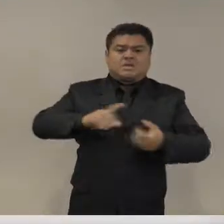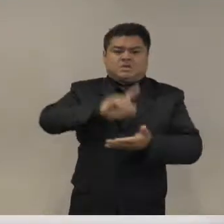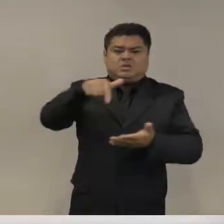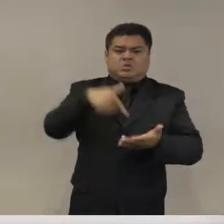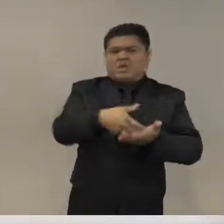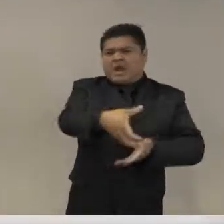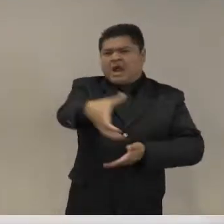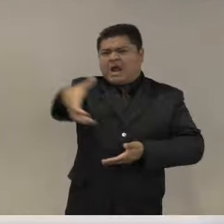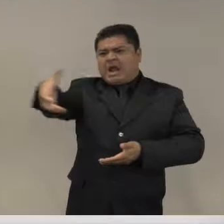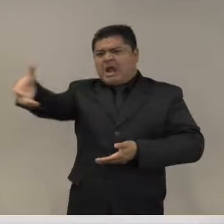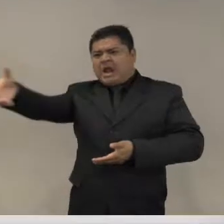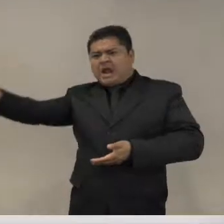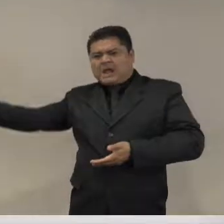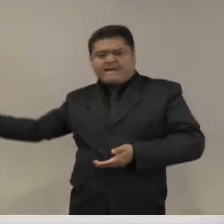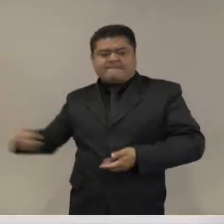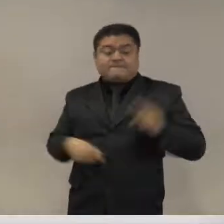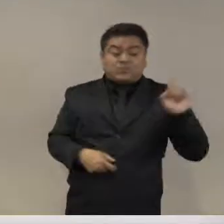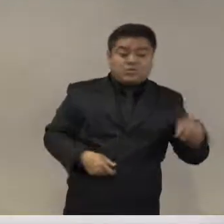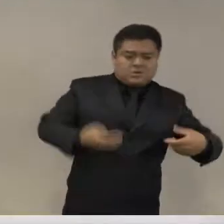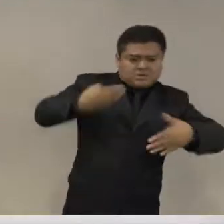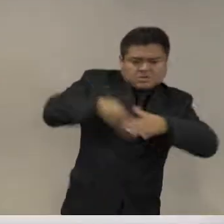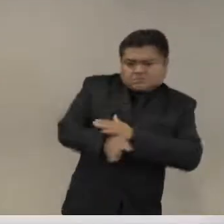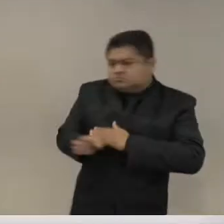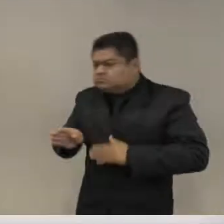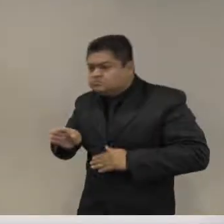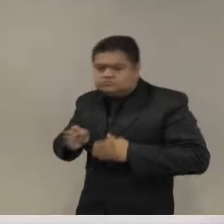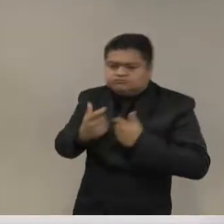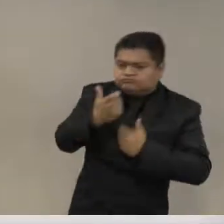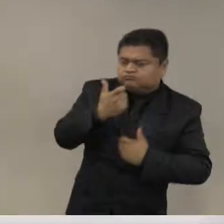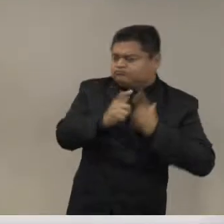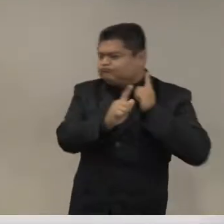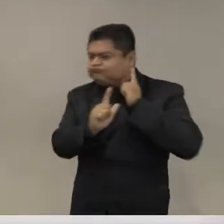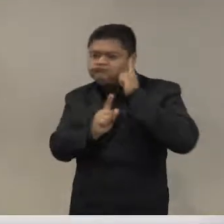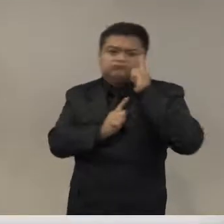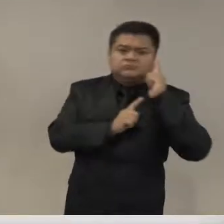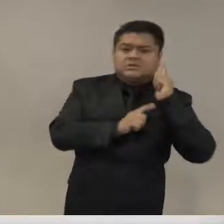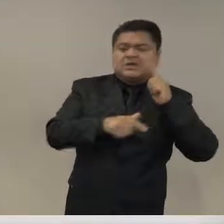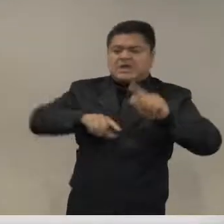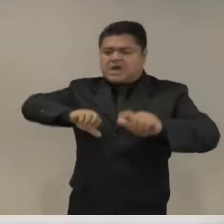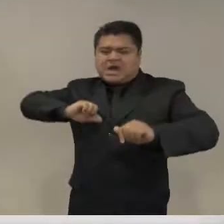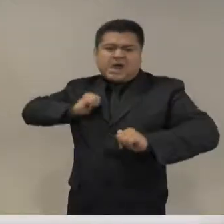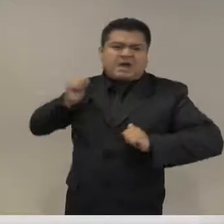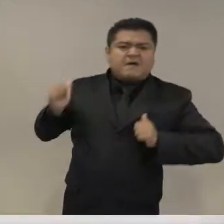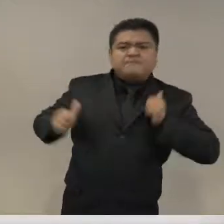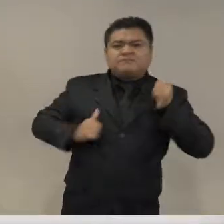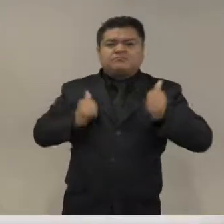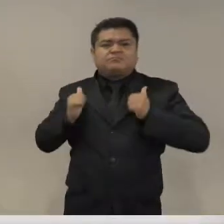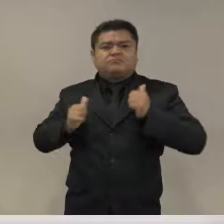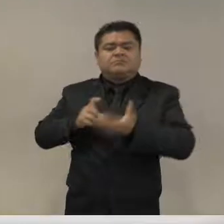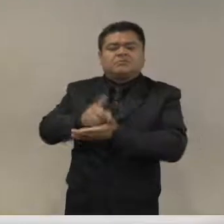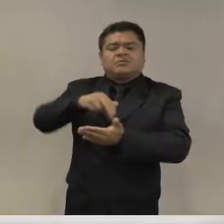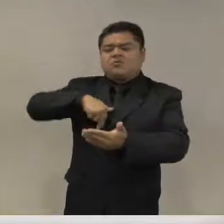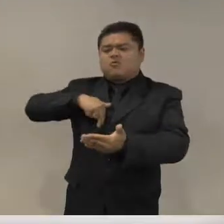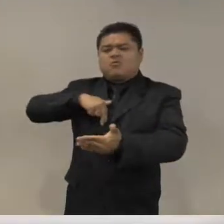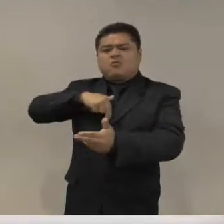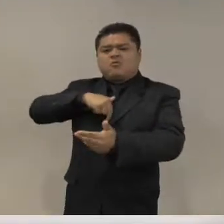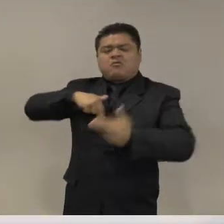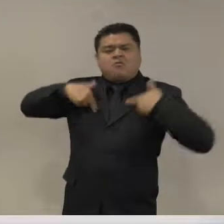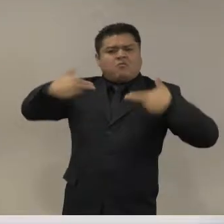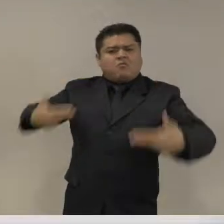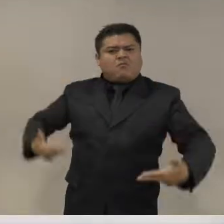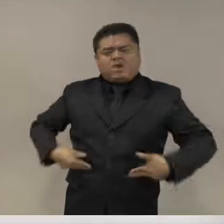muchas quejas de abusos de derechos humanos, especialmente en comunidades indígenas. En el Perú, aquí no ha habido